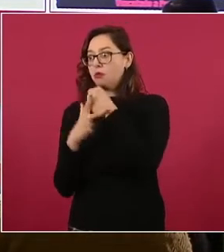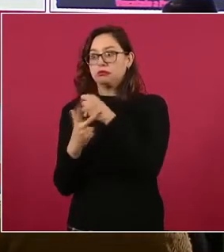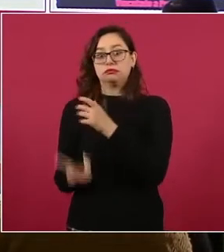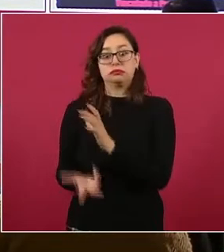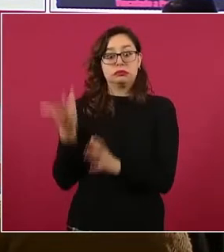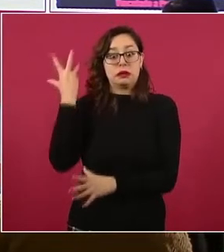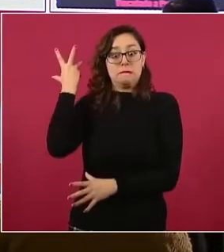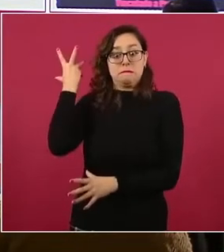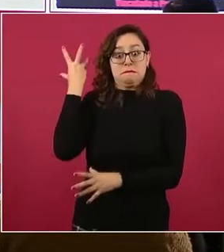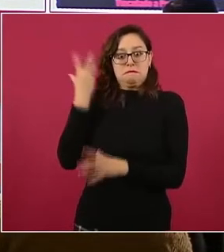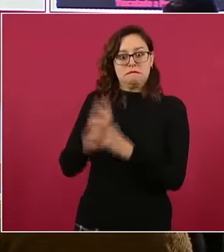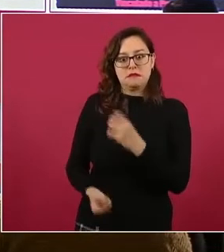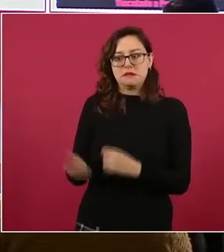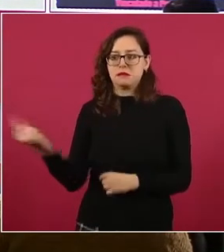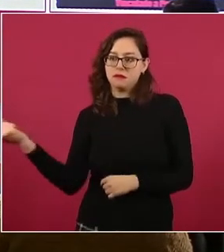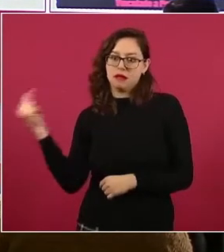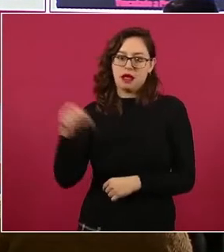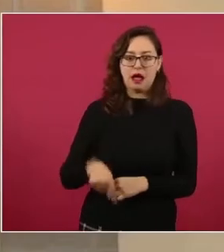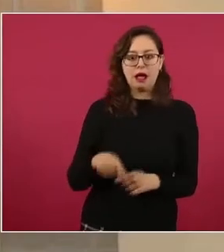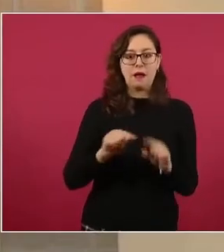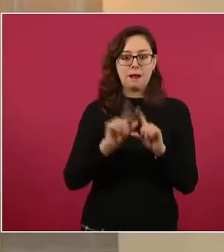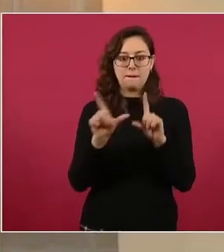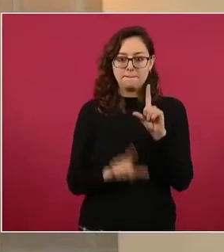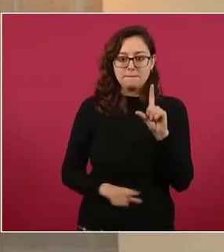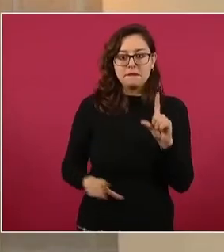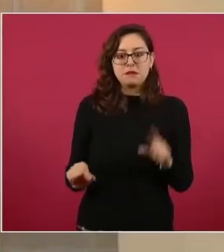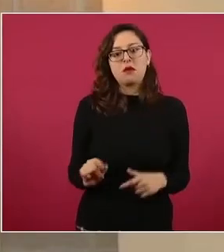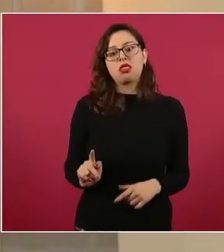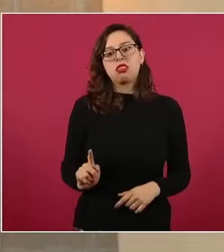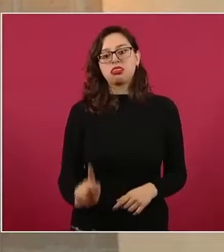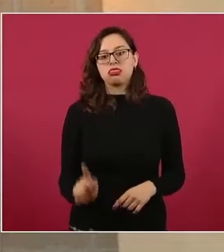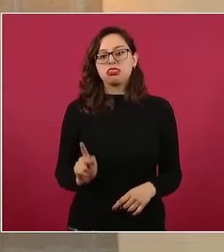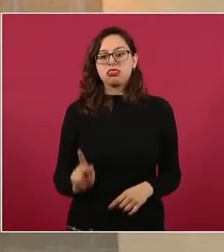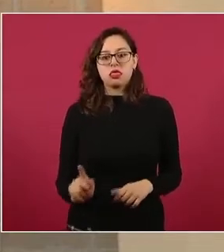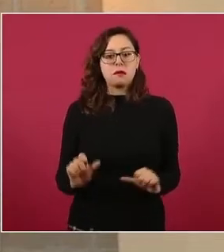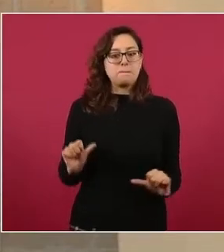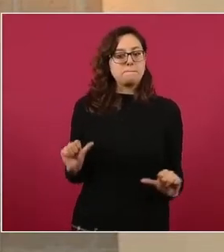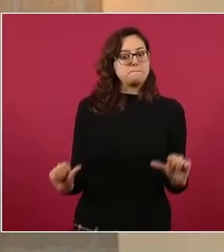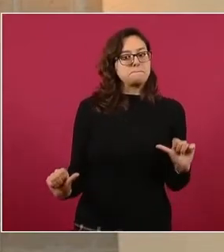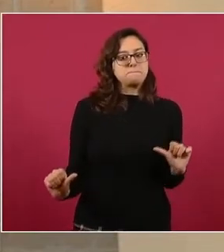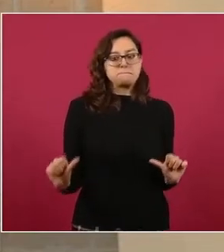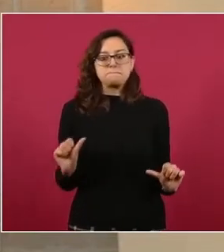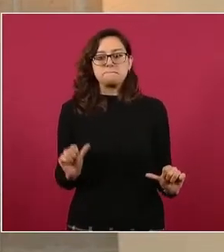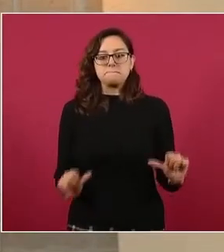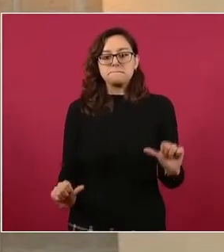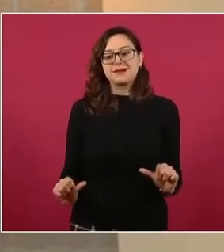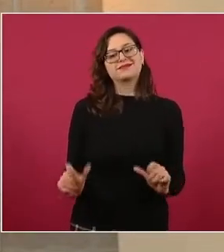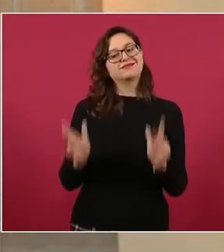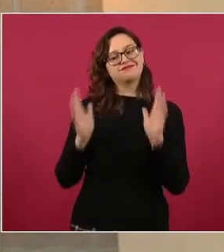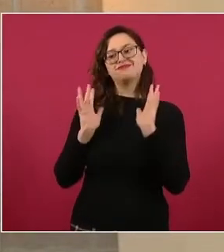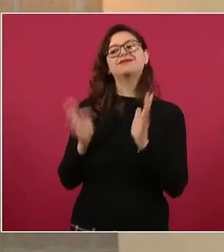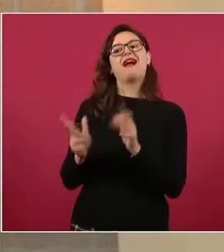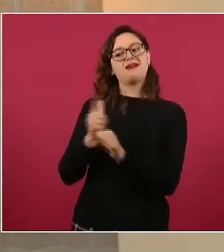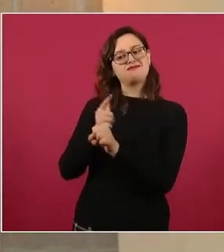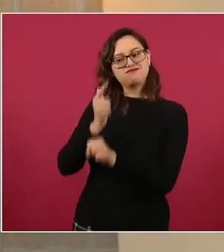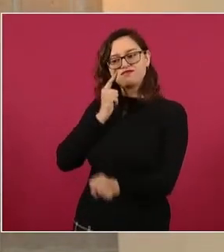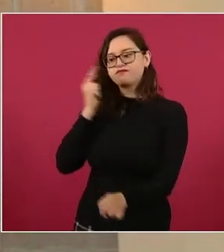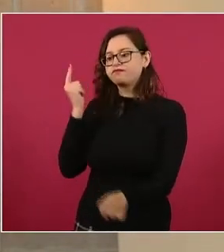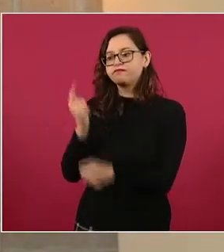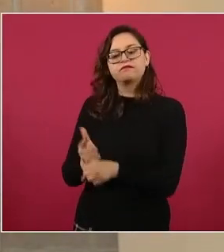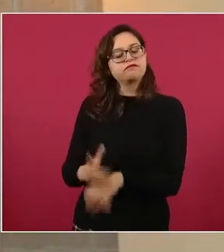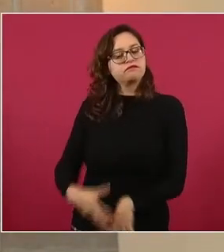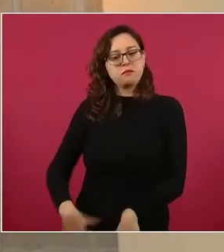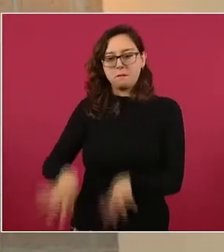otro tipo de actividades, pero a través de un trabajo de inteligencia fue detenido y ya está vinculado por los delitos de trata de